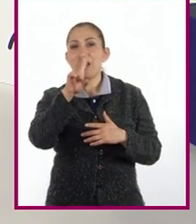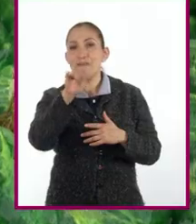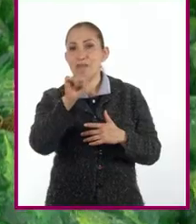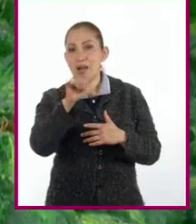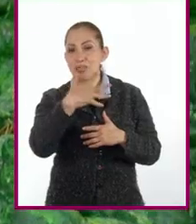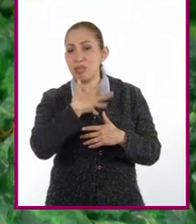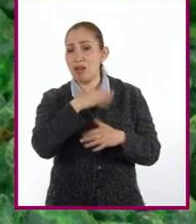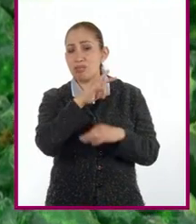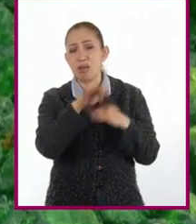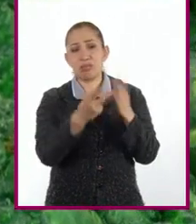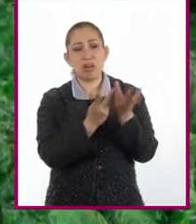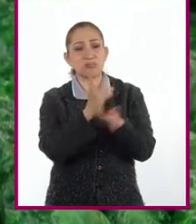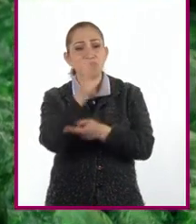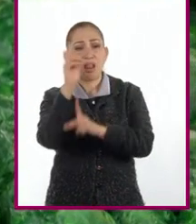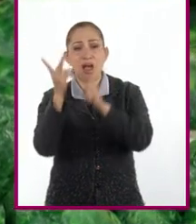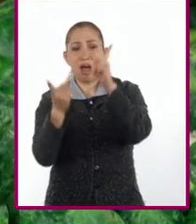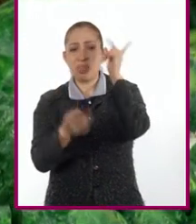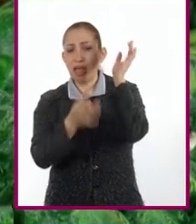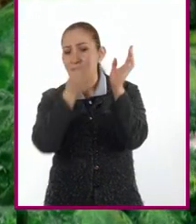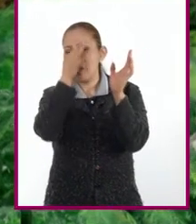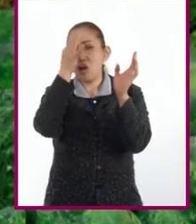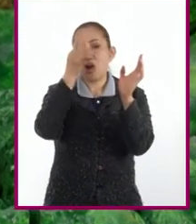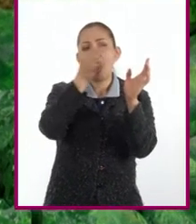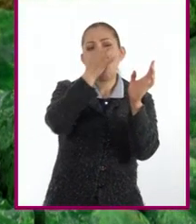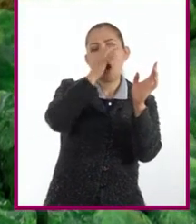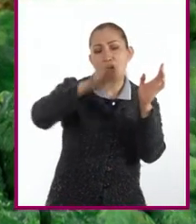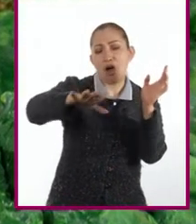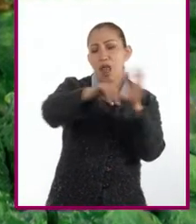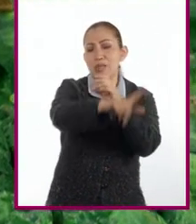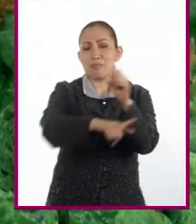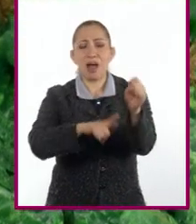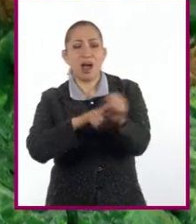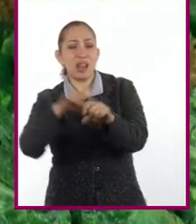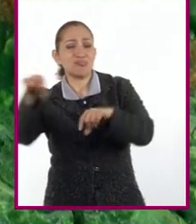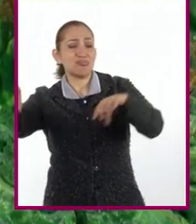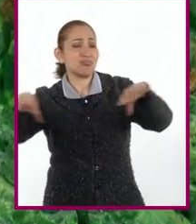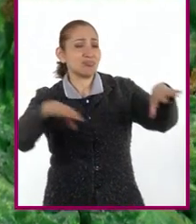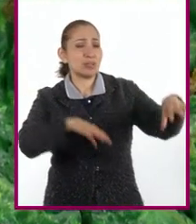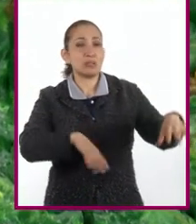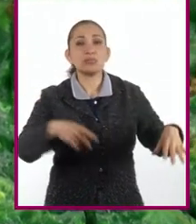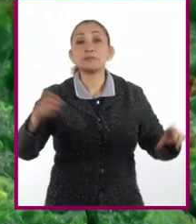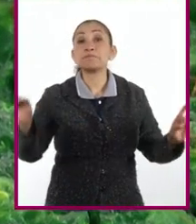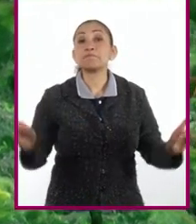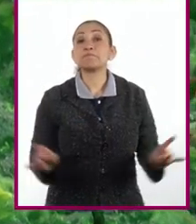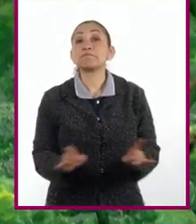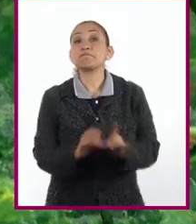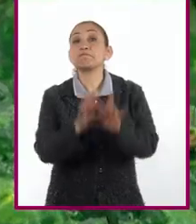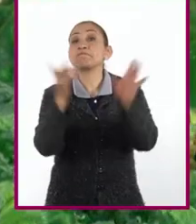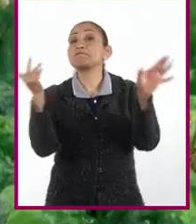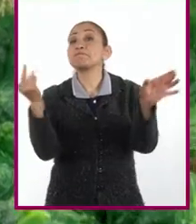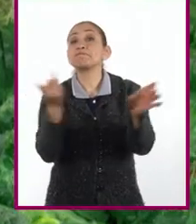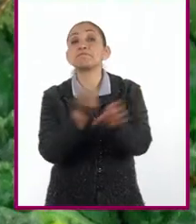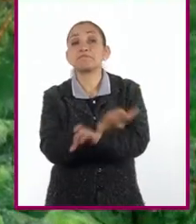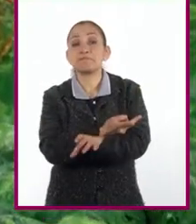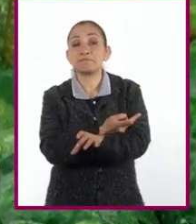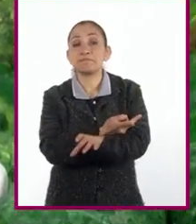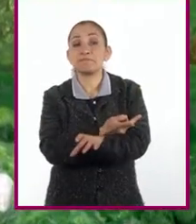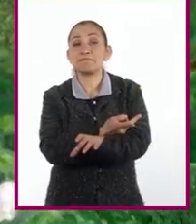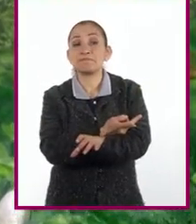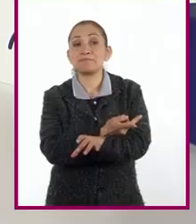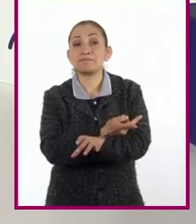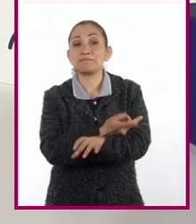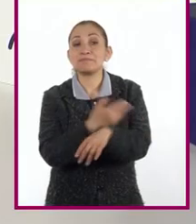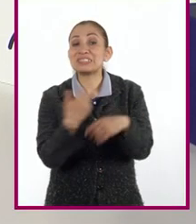todas las plantas, flora y fauna por todos lados. Pero ¿qué pasaría? ¿Qué